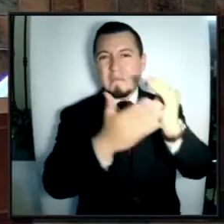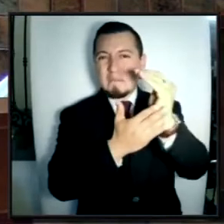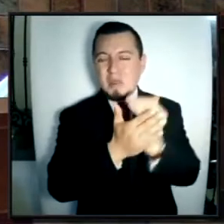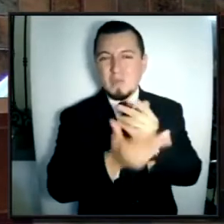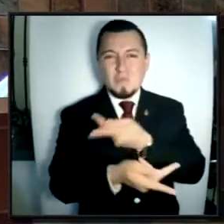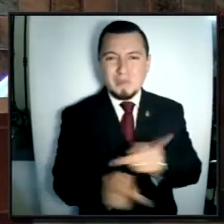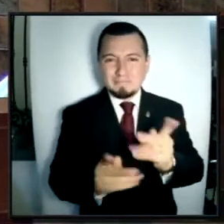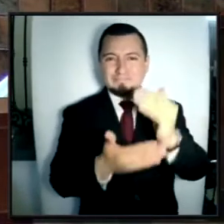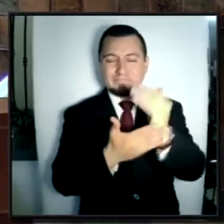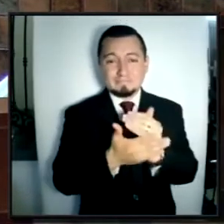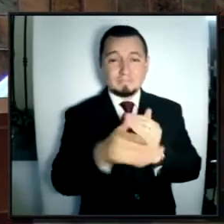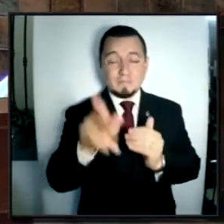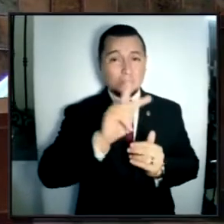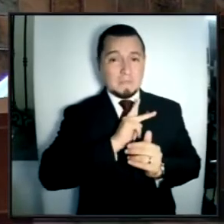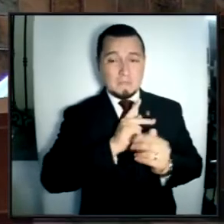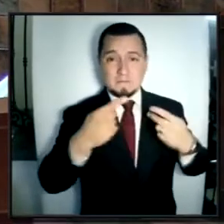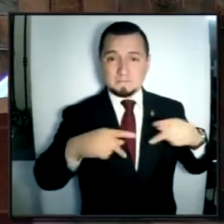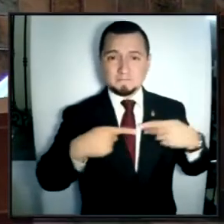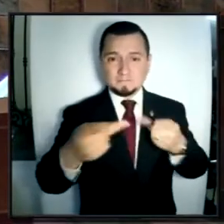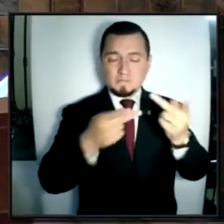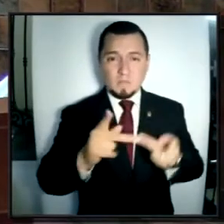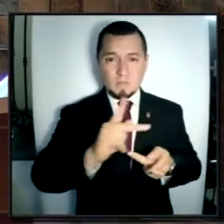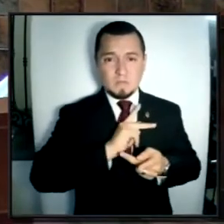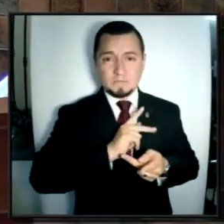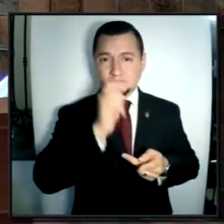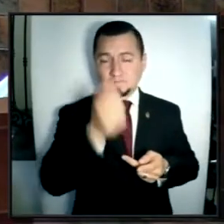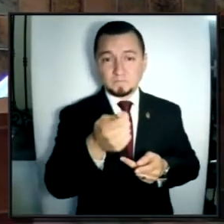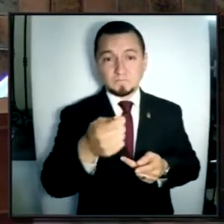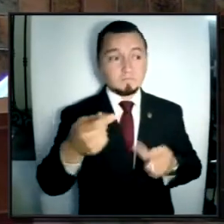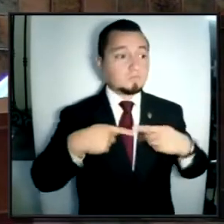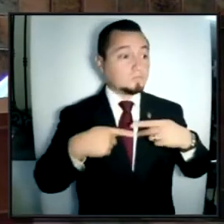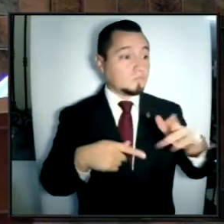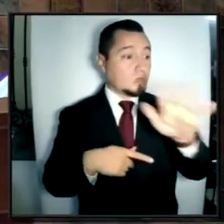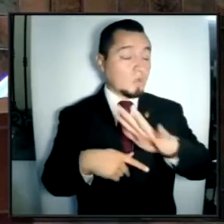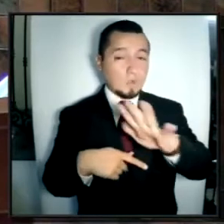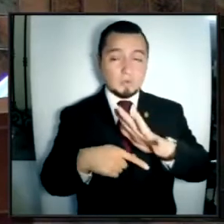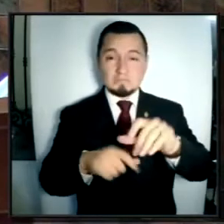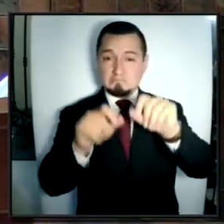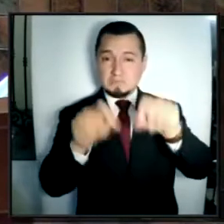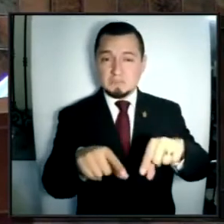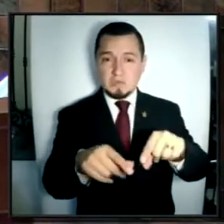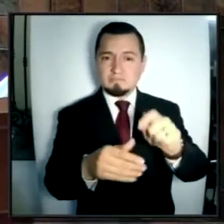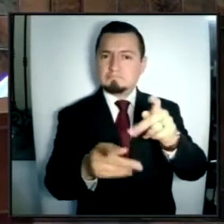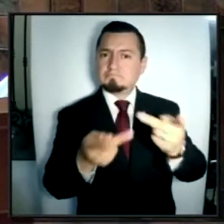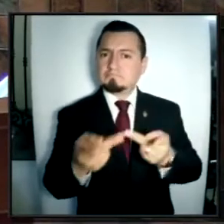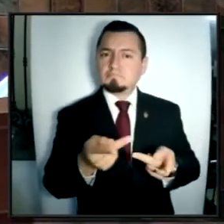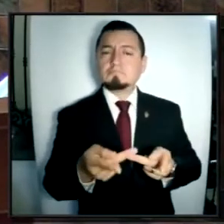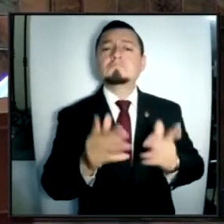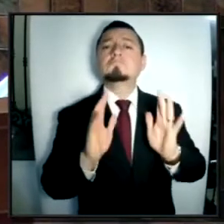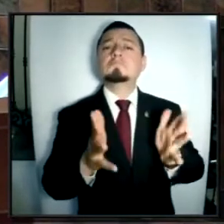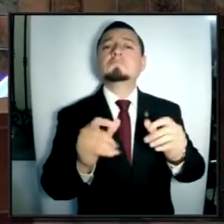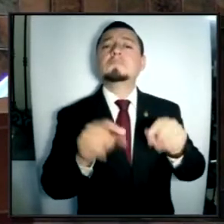posible porque las autoridades mantuvieron un diálogo permanente con la sociedad, mismo que por momentos parece que ahora se ha